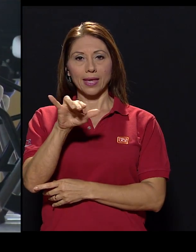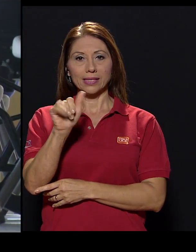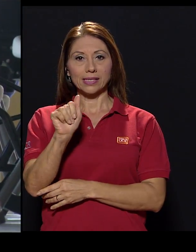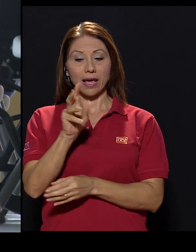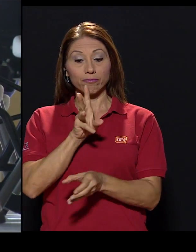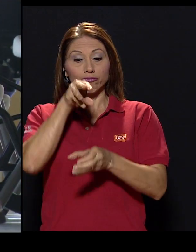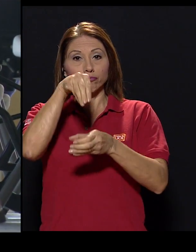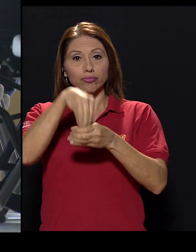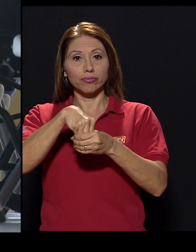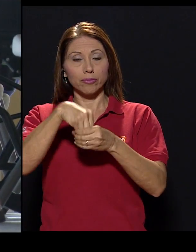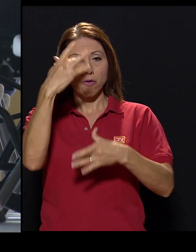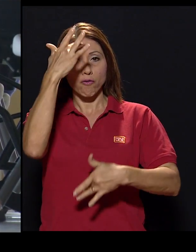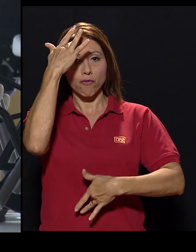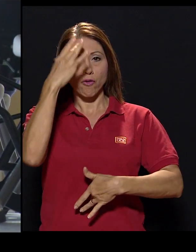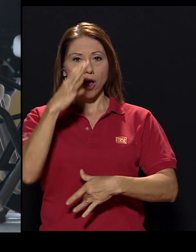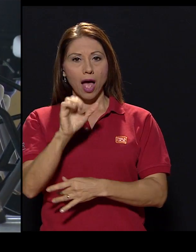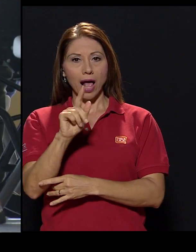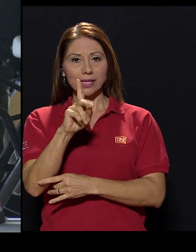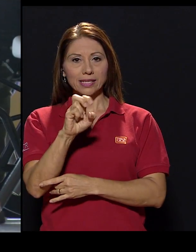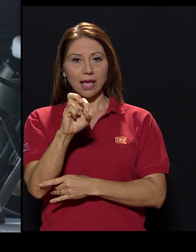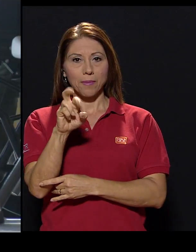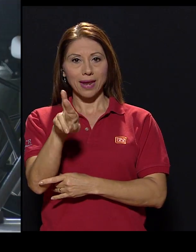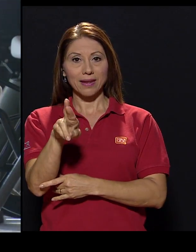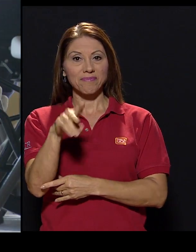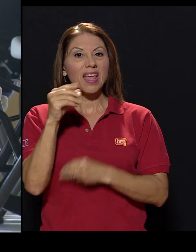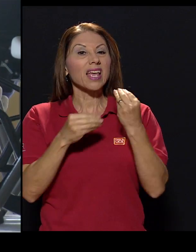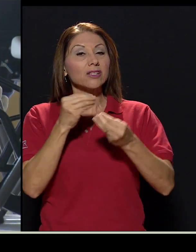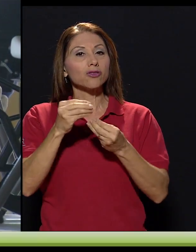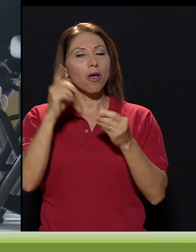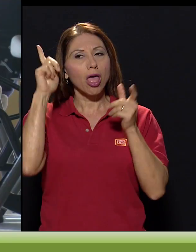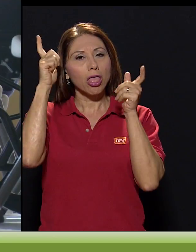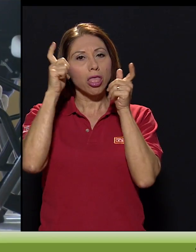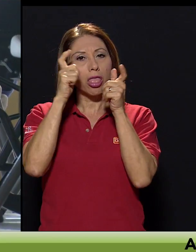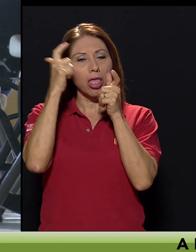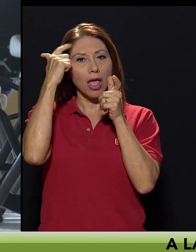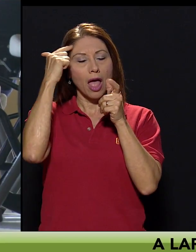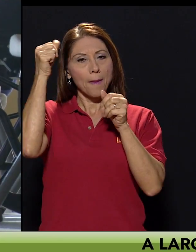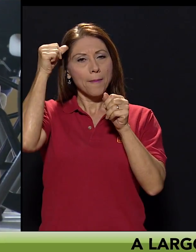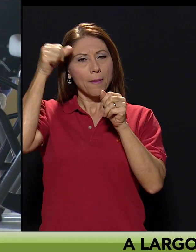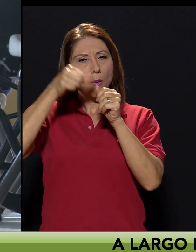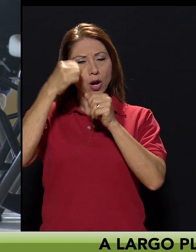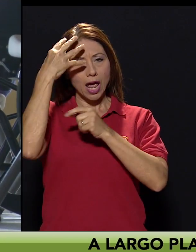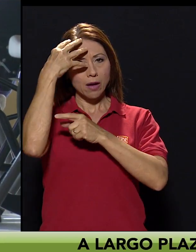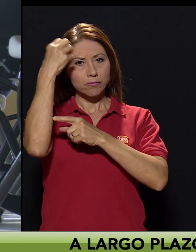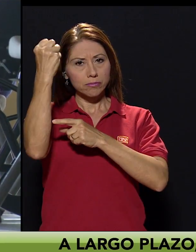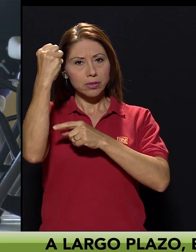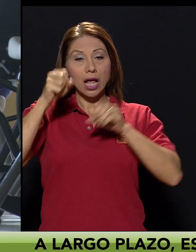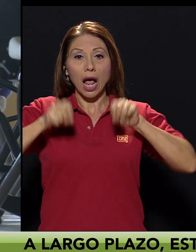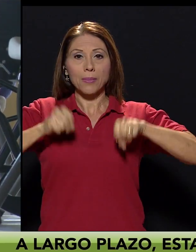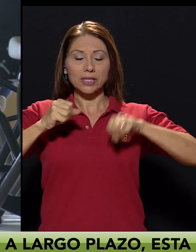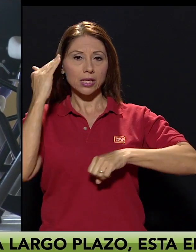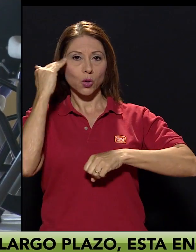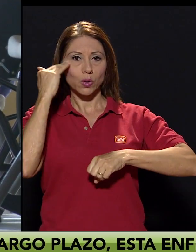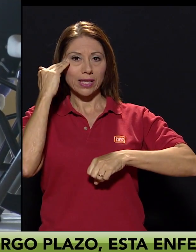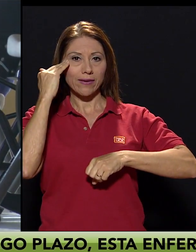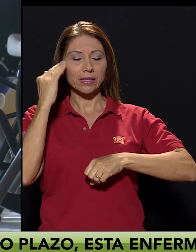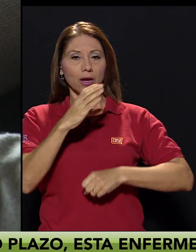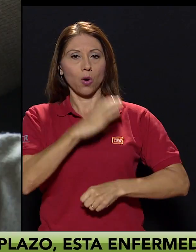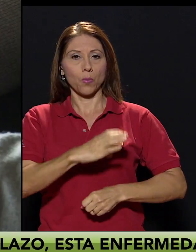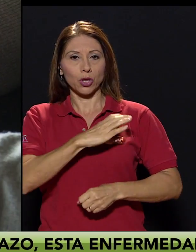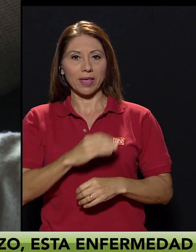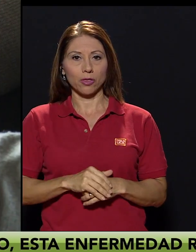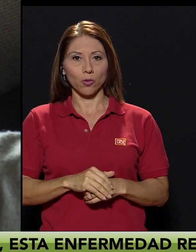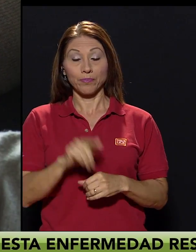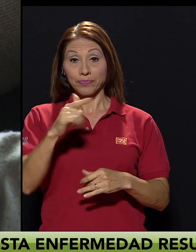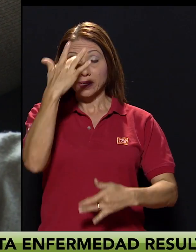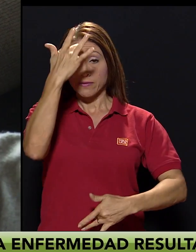La demencia, incluyendo la enfermedad de Alzheimer, es un síndrome que ocasiona el deterioro de la memoria, de las capacidades cognitivas y